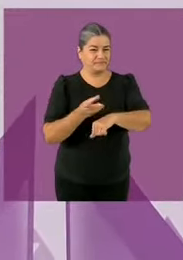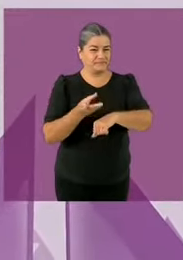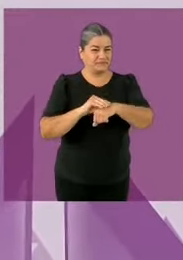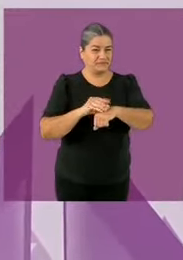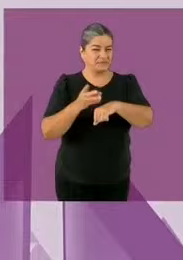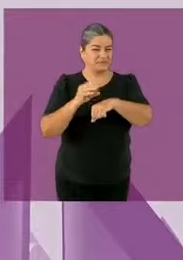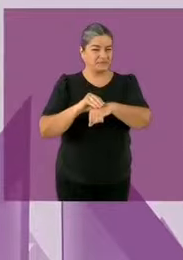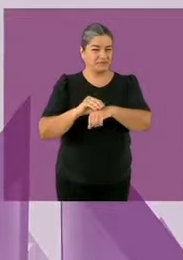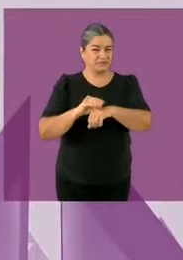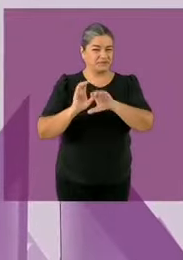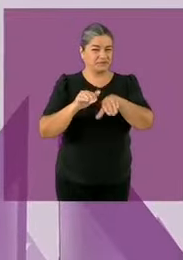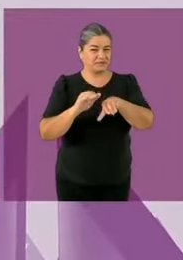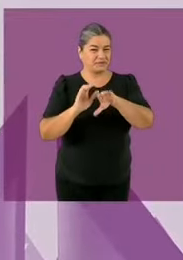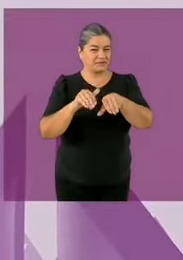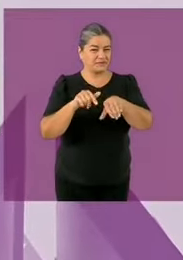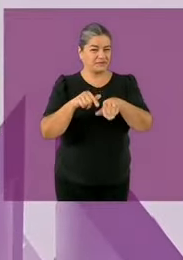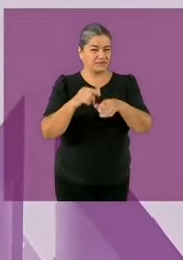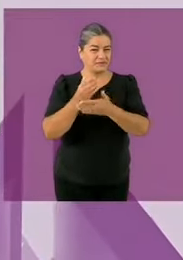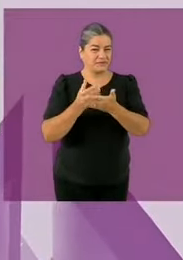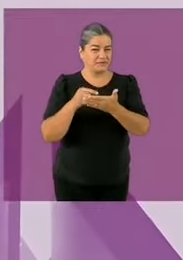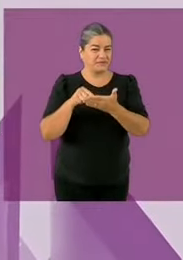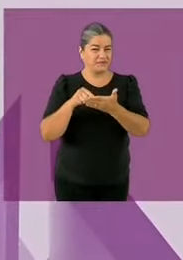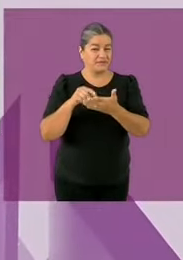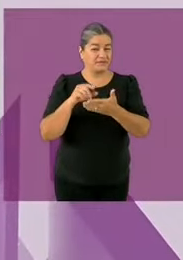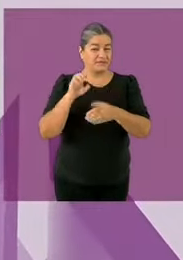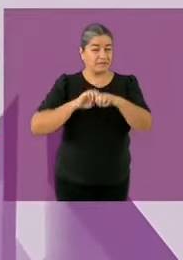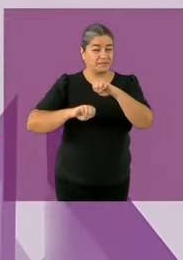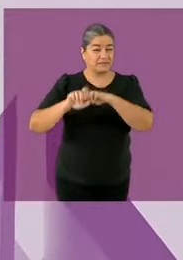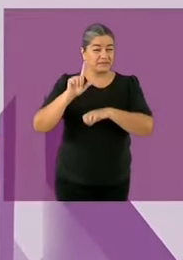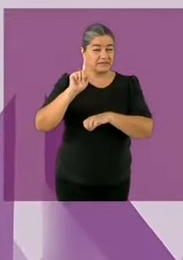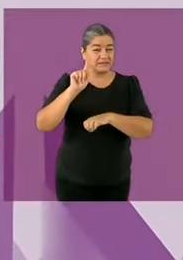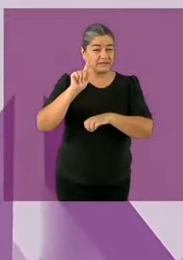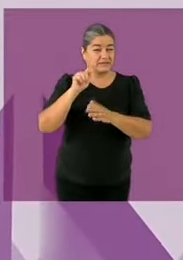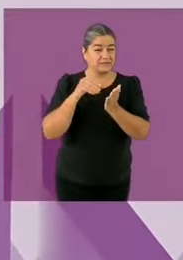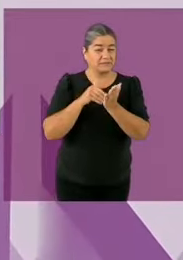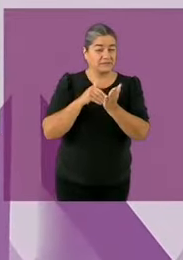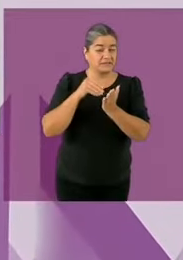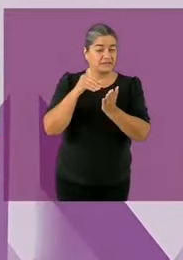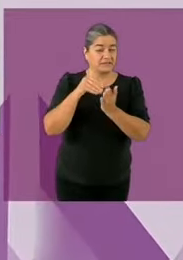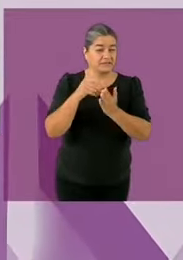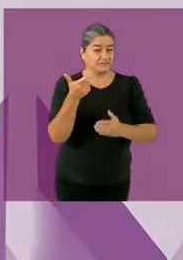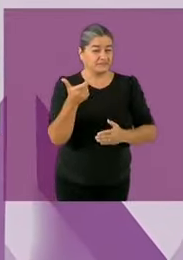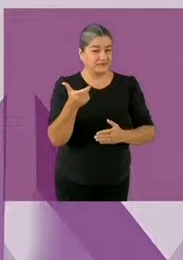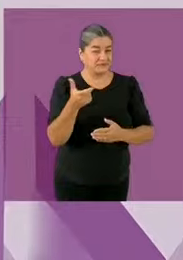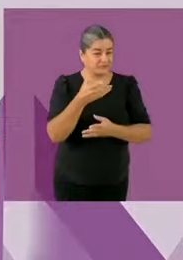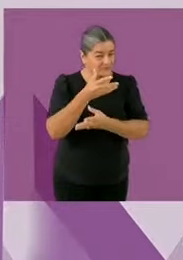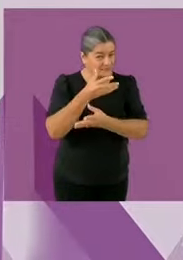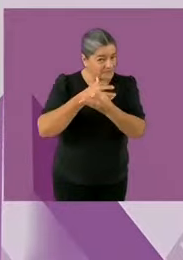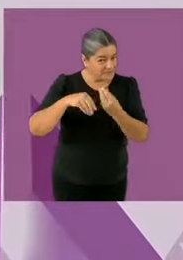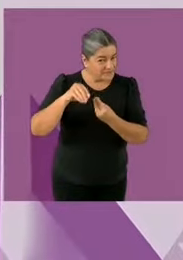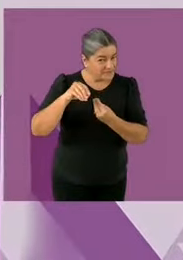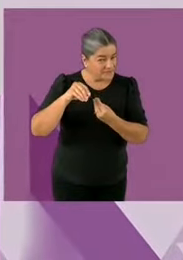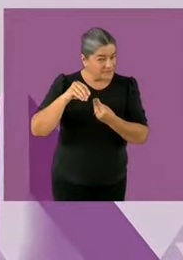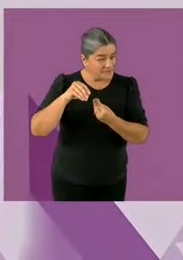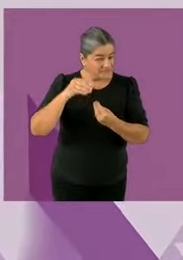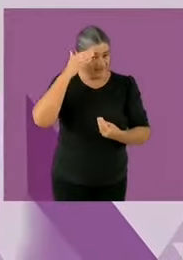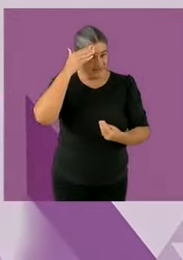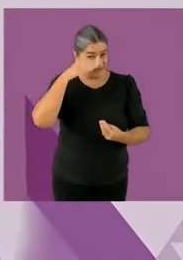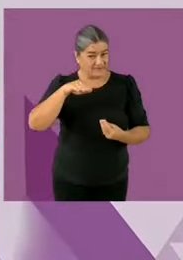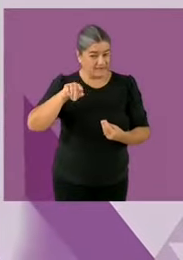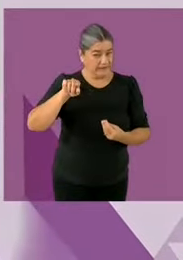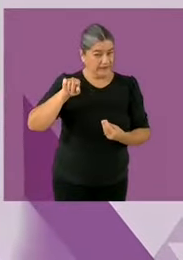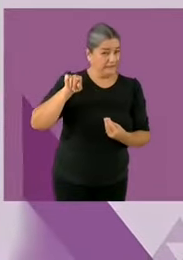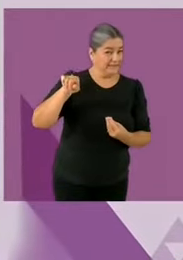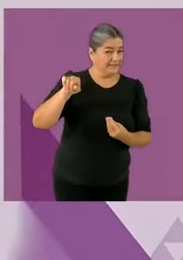Número dos, ¿saben por qué defienden tanto el INAI? Porque la candidata del PRIAN ha tenido contratos con el INAI desde